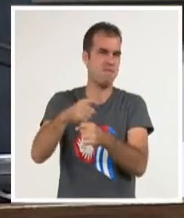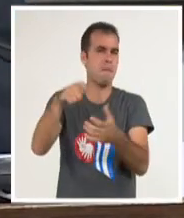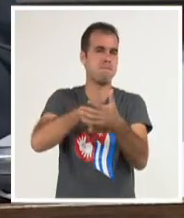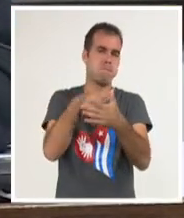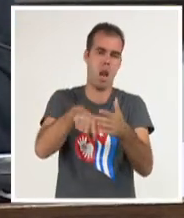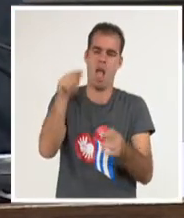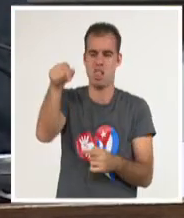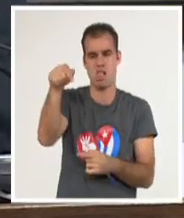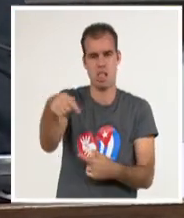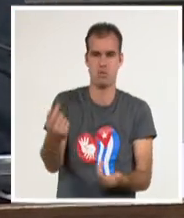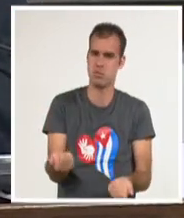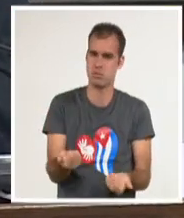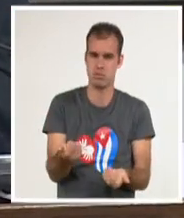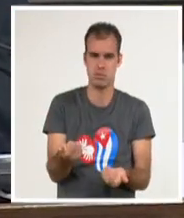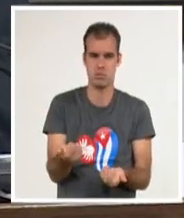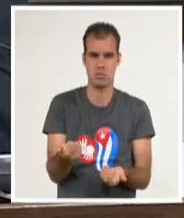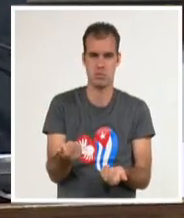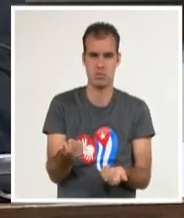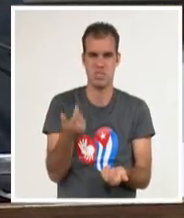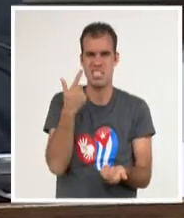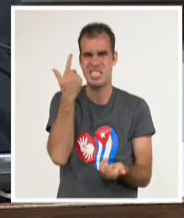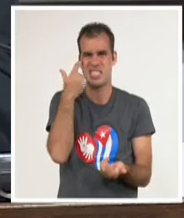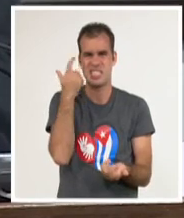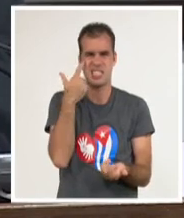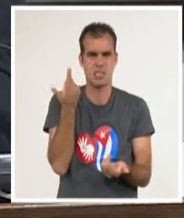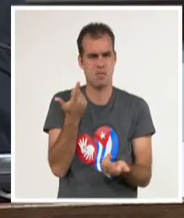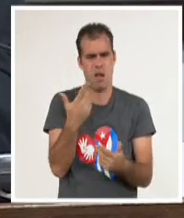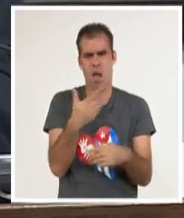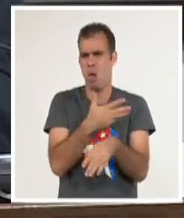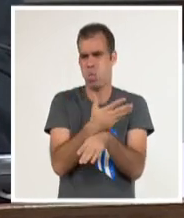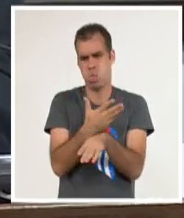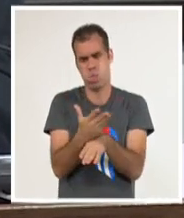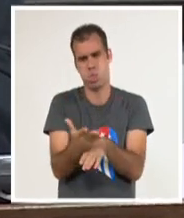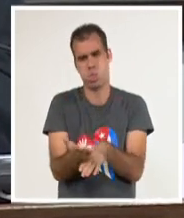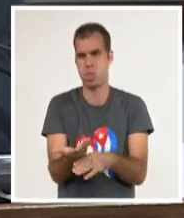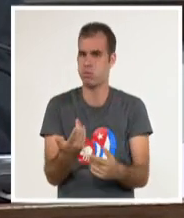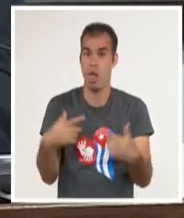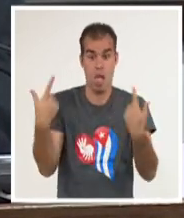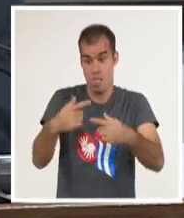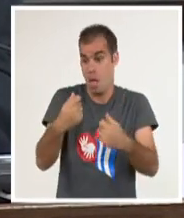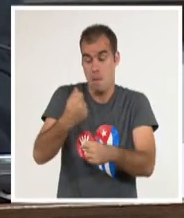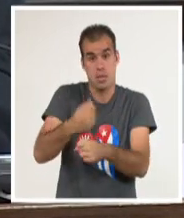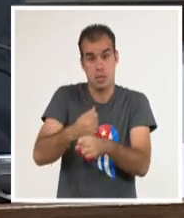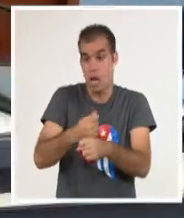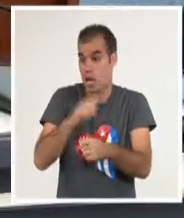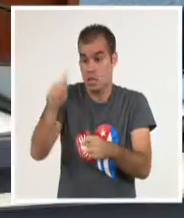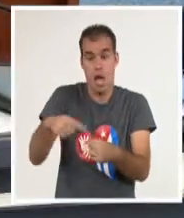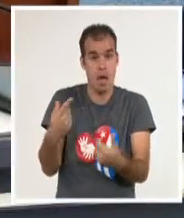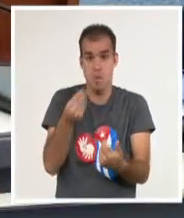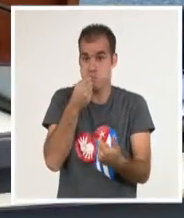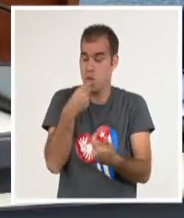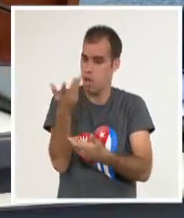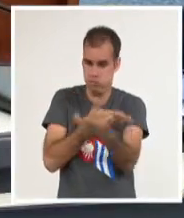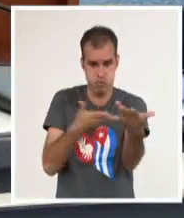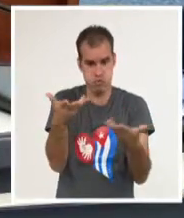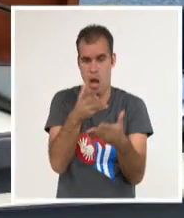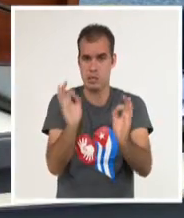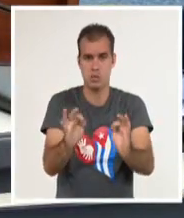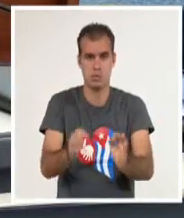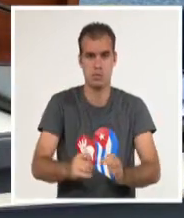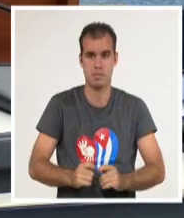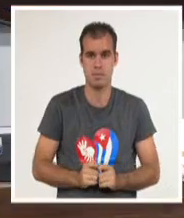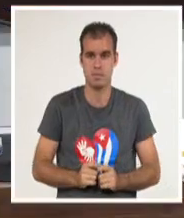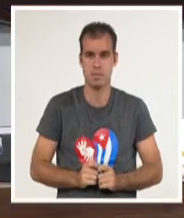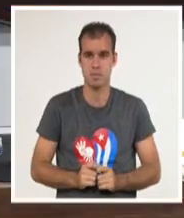demasiada manipulación, hay que romper en pedazos urgentes para que lograr que fluya. Los representantes de las